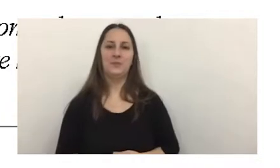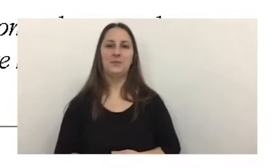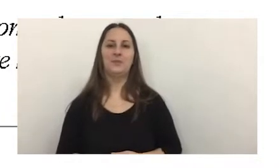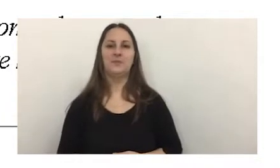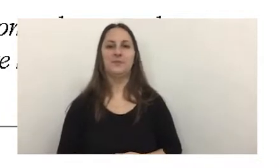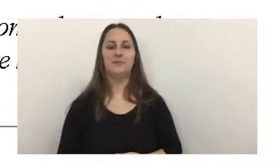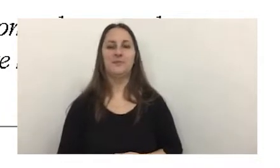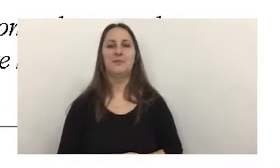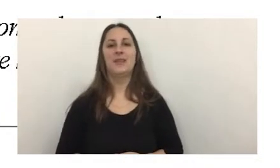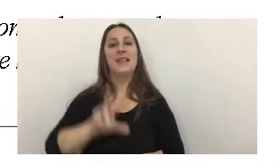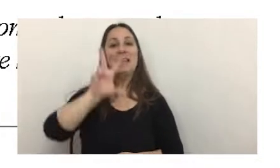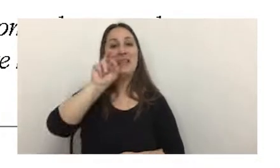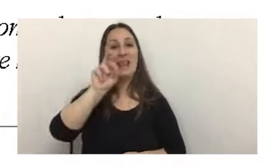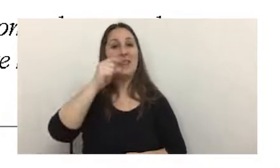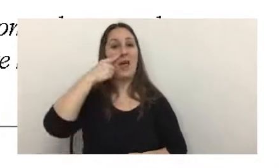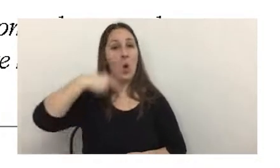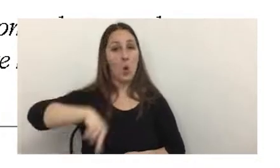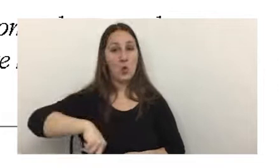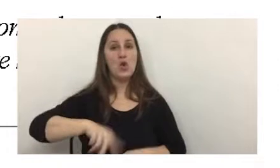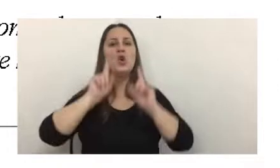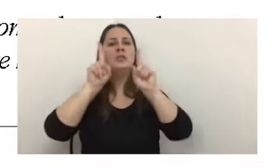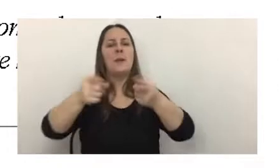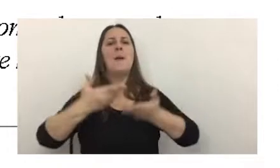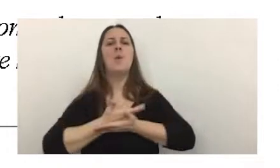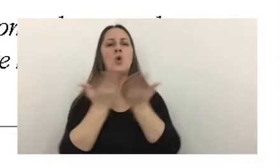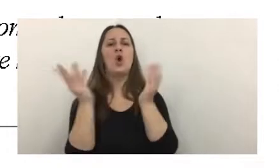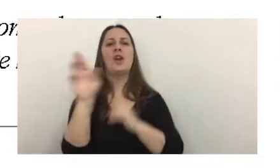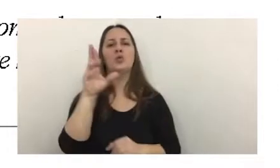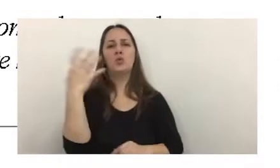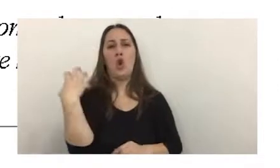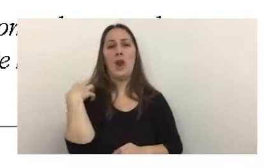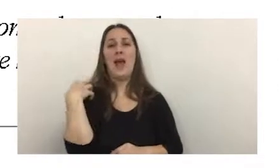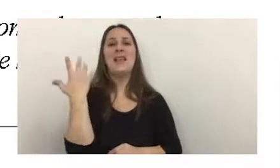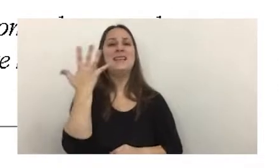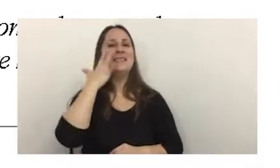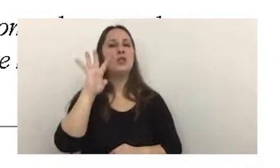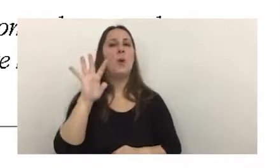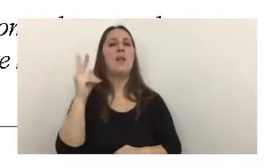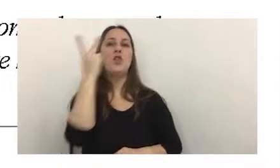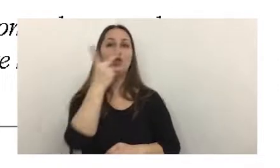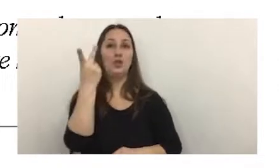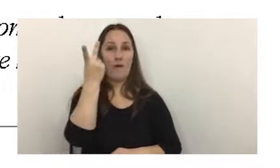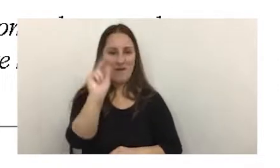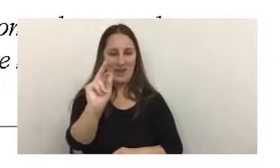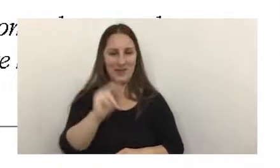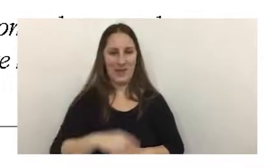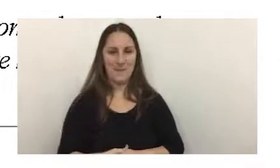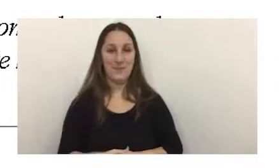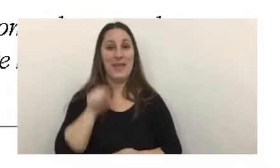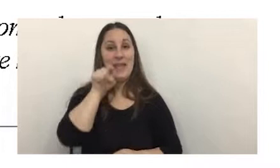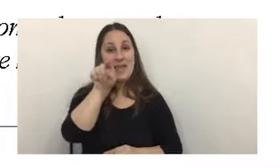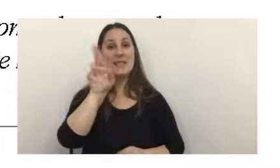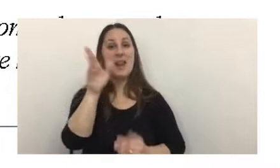El 30 de junio también se publicó la resolución general 5.220. Esta